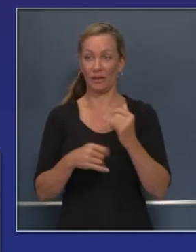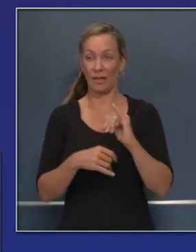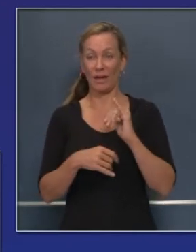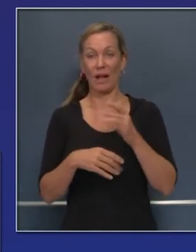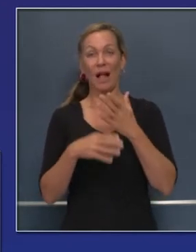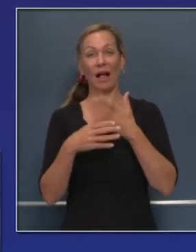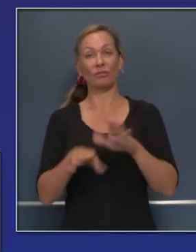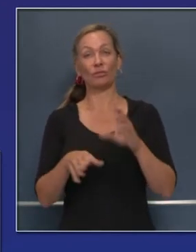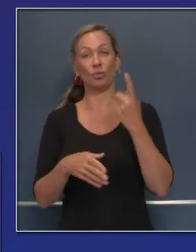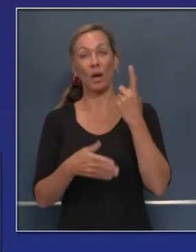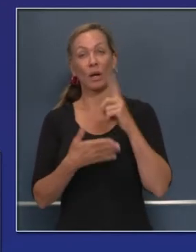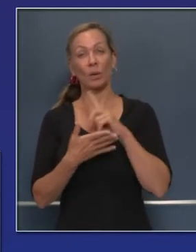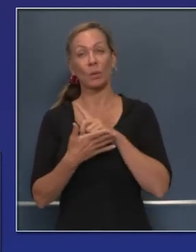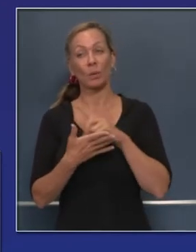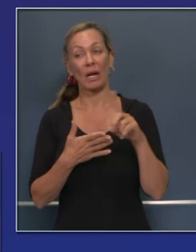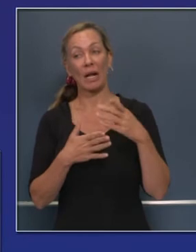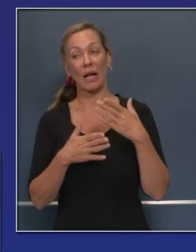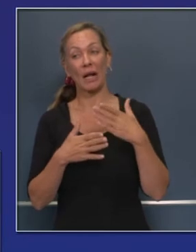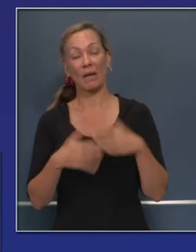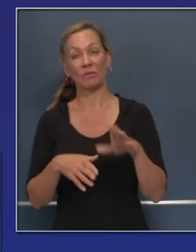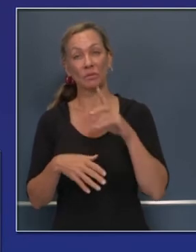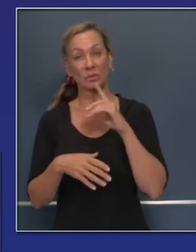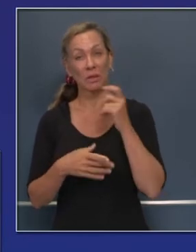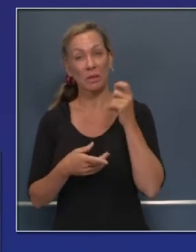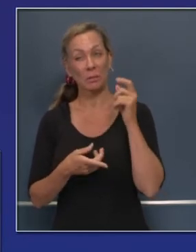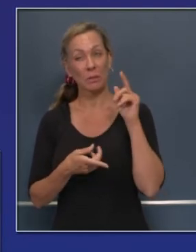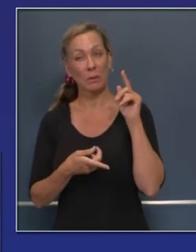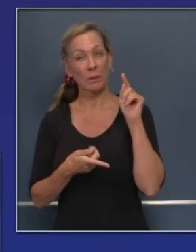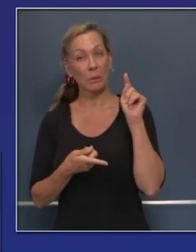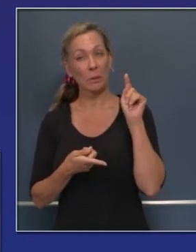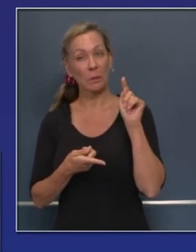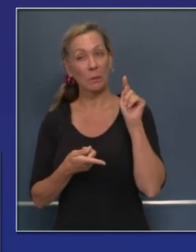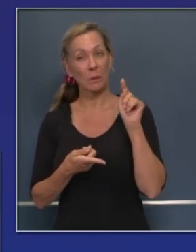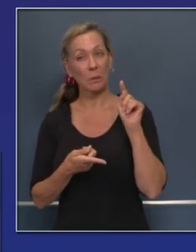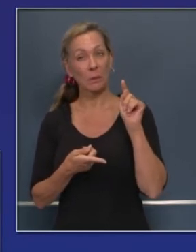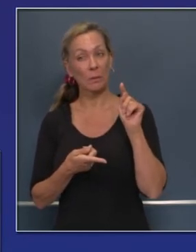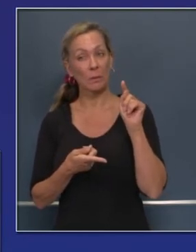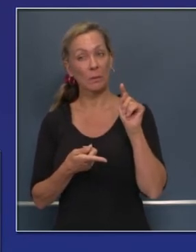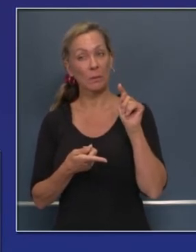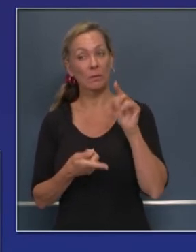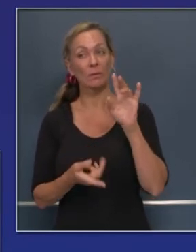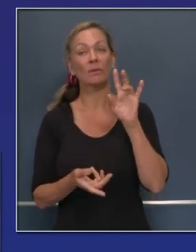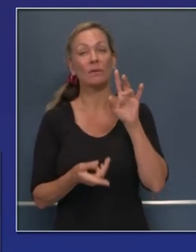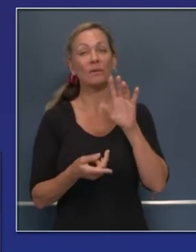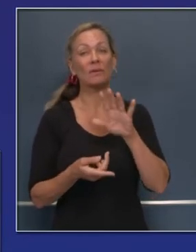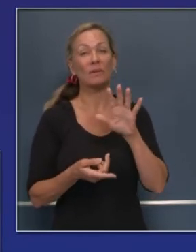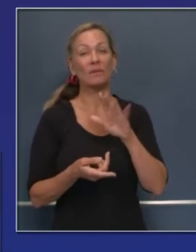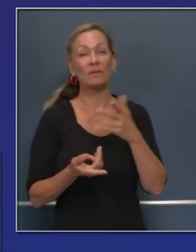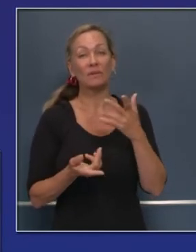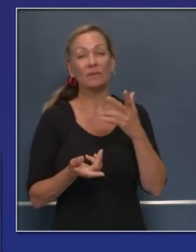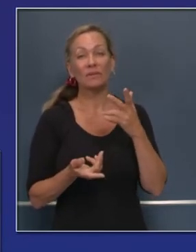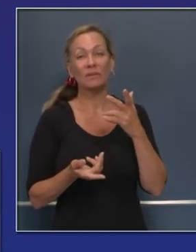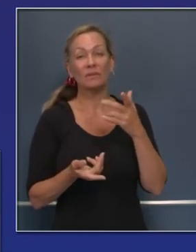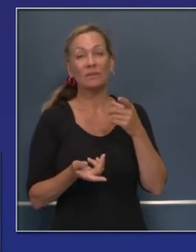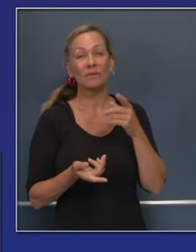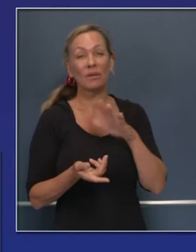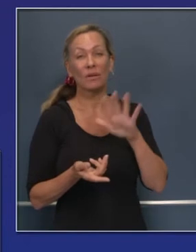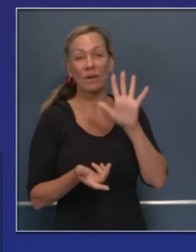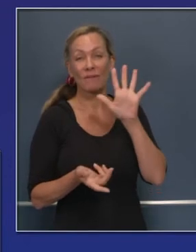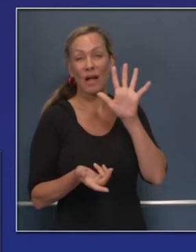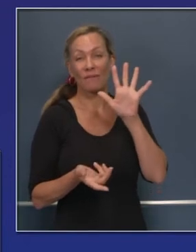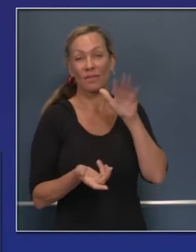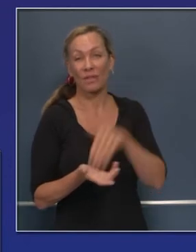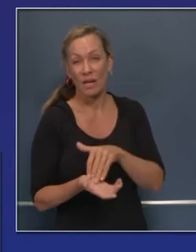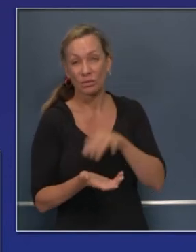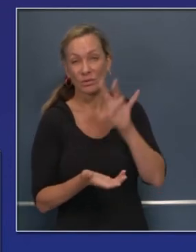7 días sigue en su corriente descendiente 5,798. Este es el promedio de casos